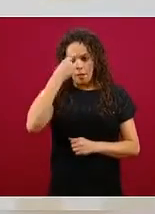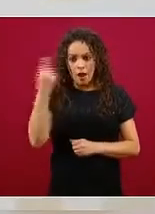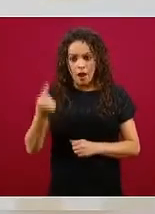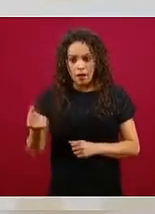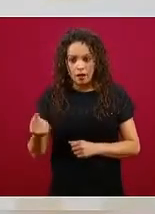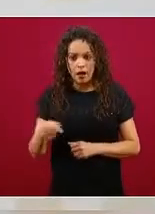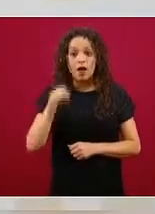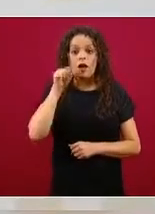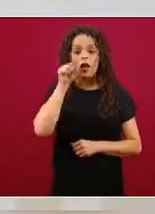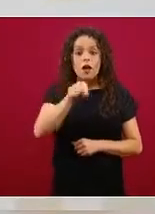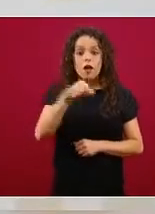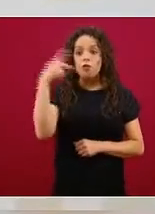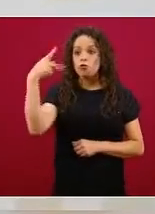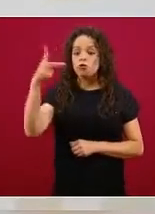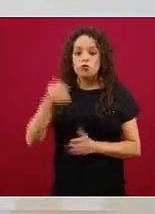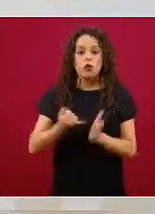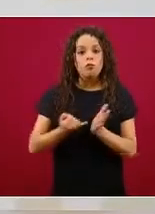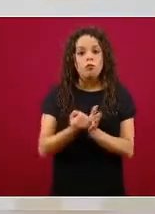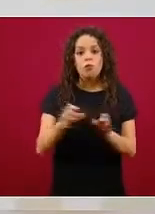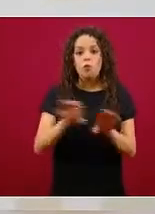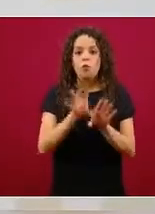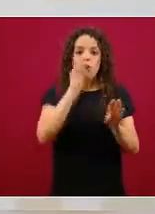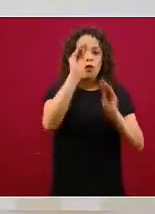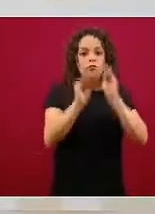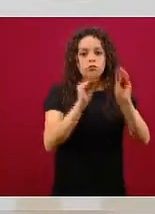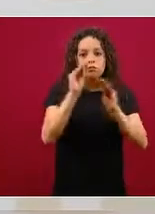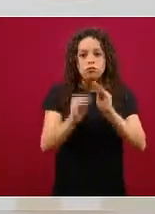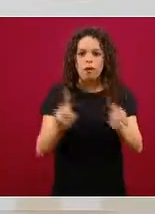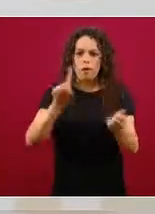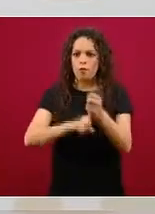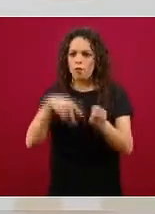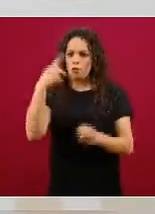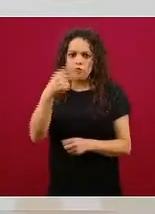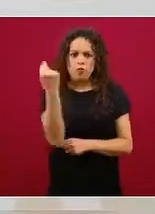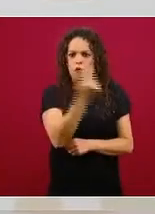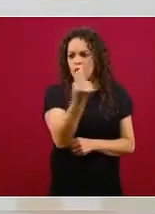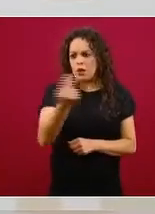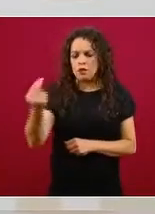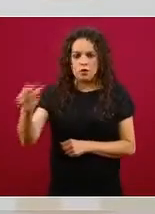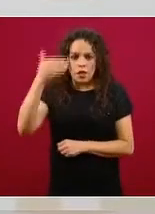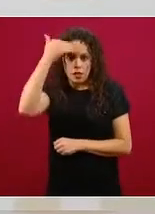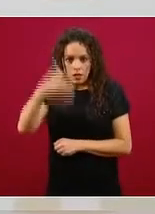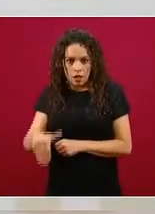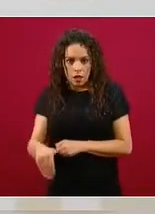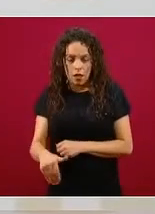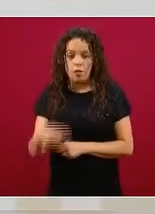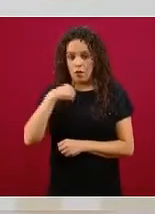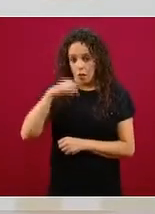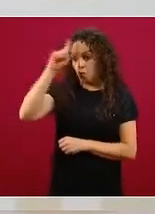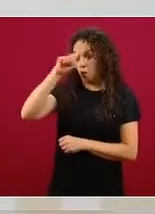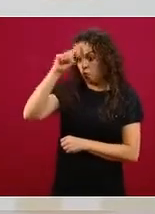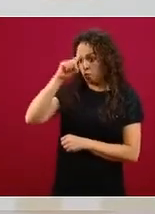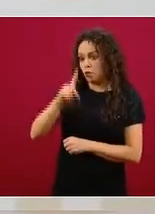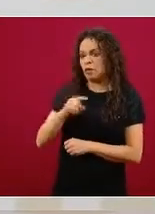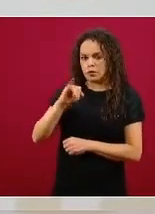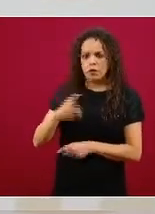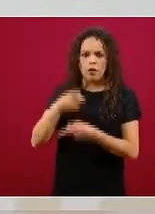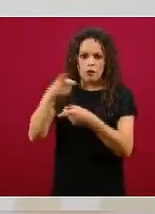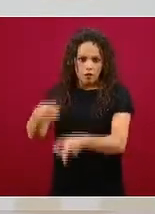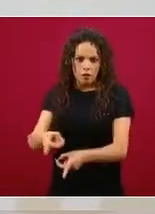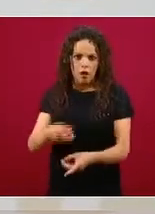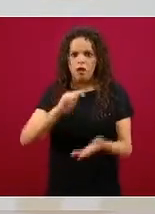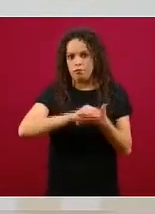disponga de las adaptaciones que considere necesarias y le daremos toda la asesoría técnica que él requiera